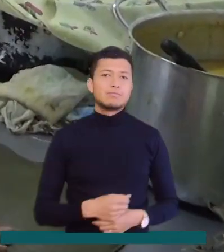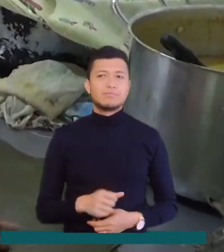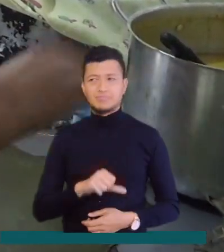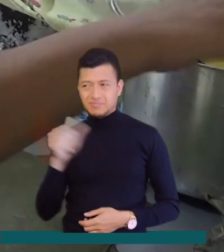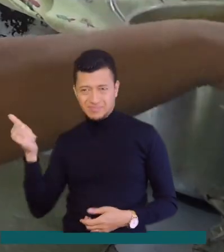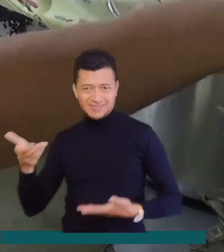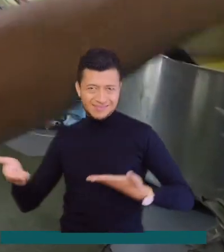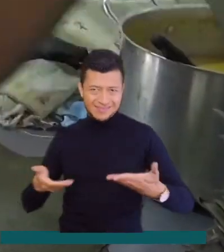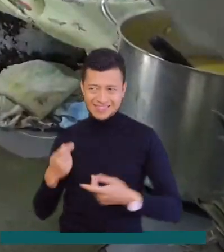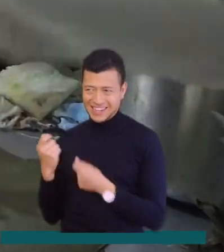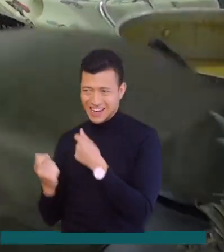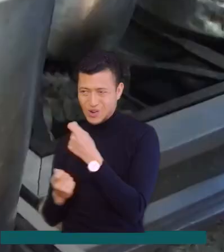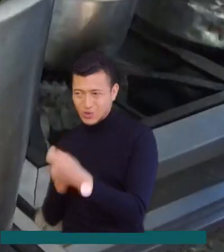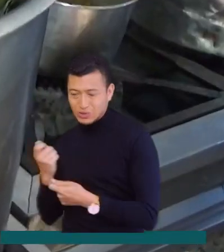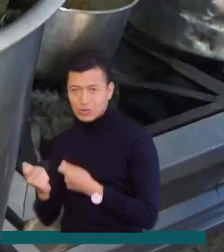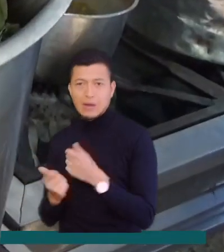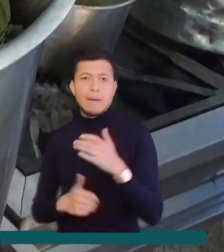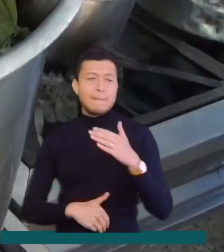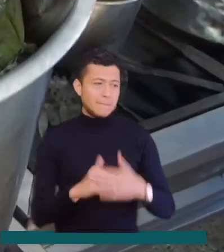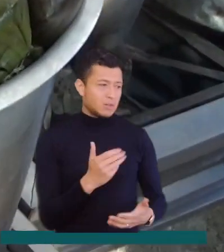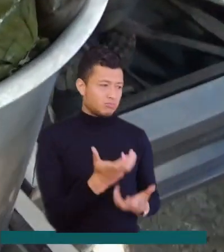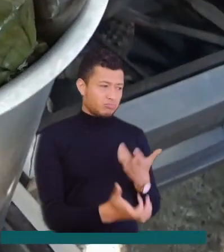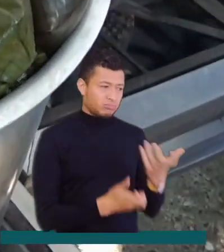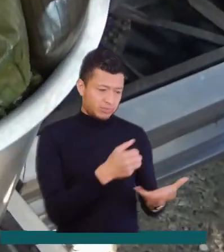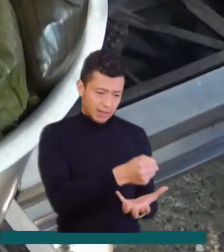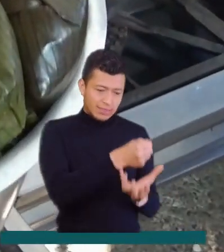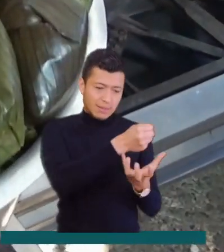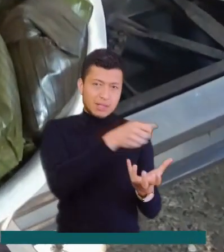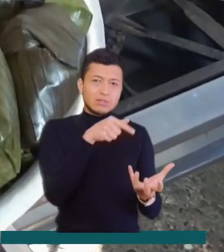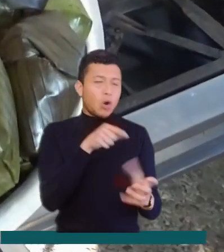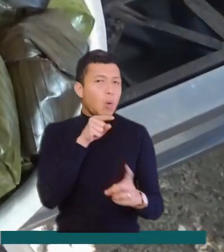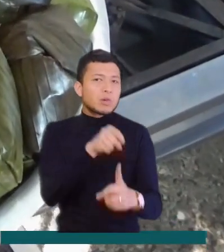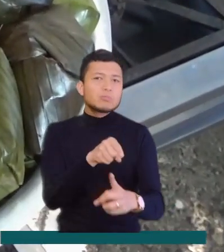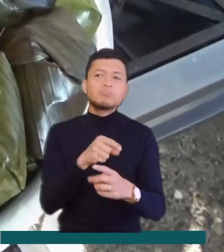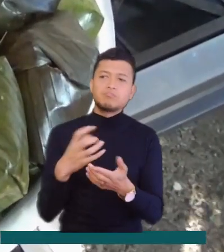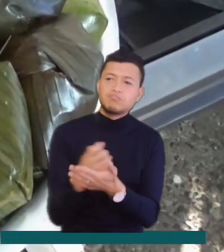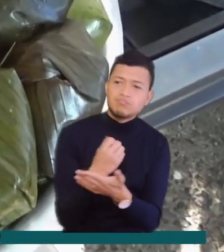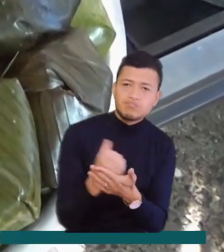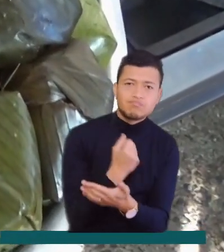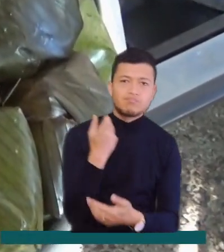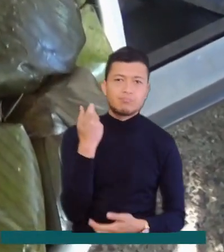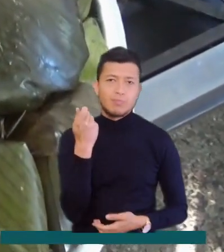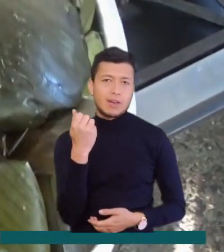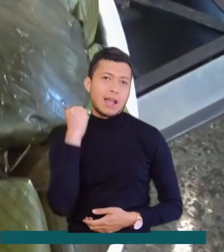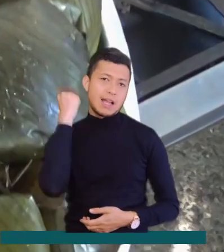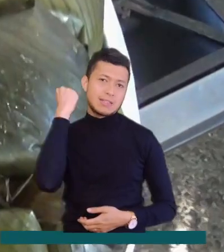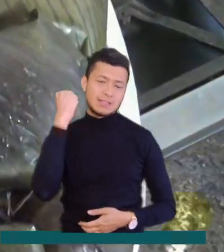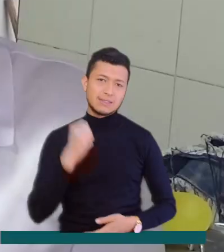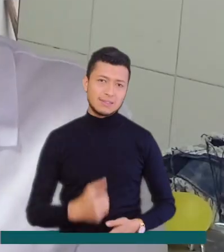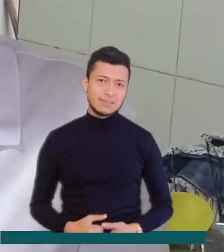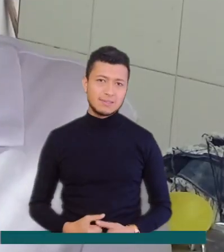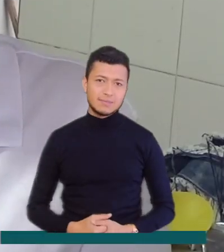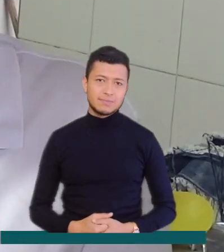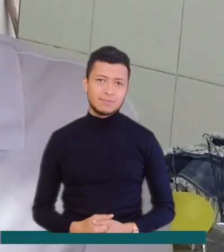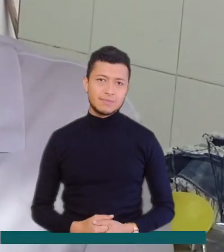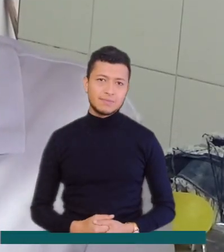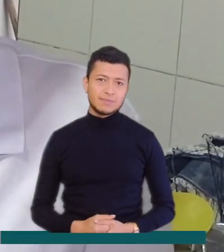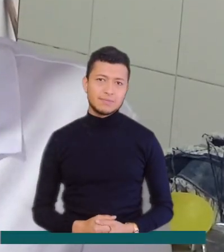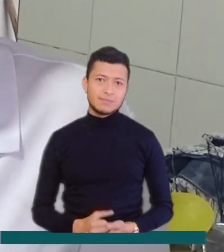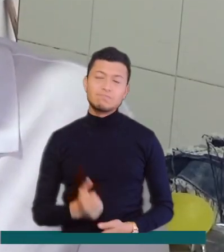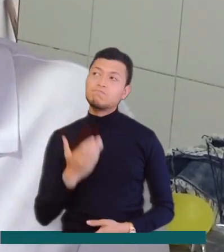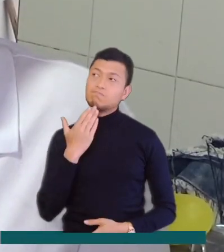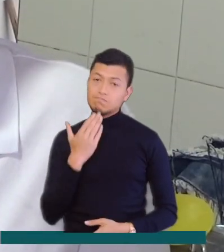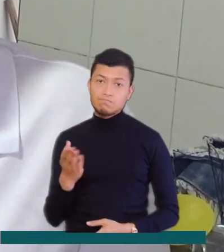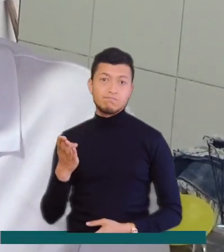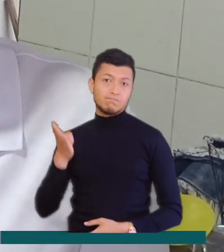negocios como la tienda, empezaron a preparar tamales como una manera de generar ingresos adicionales. Gracias a Dios,